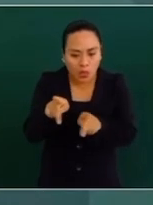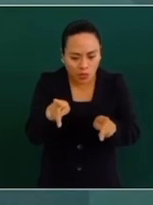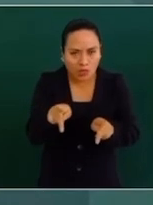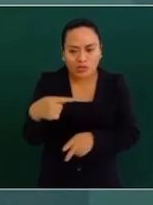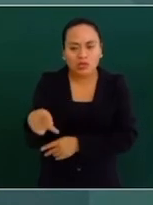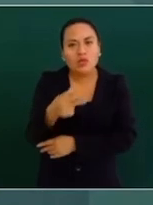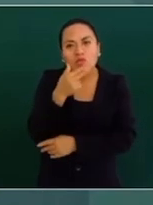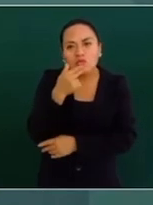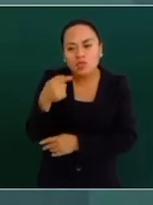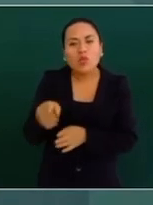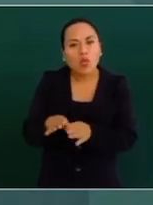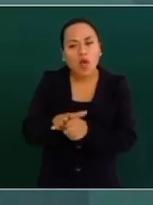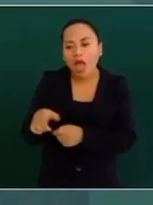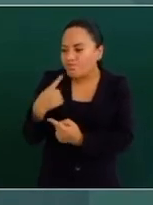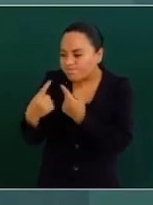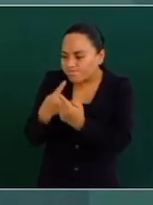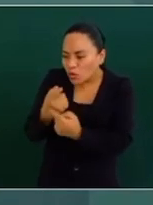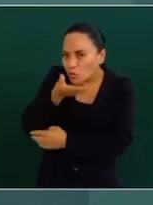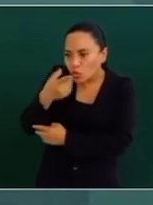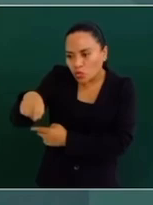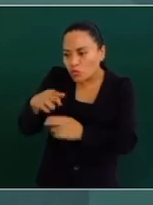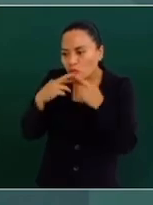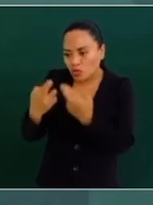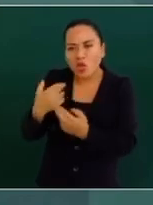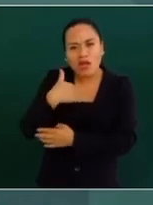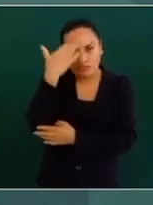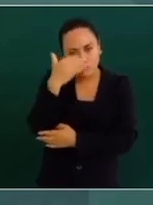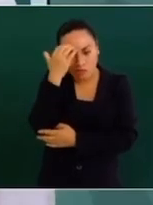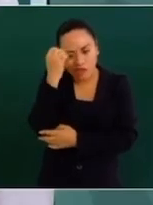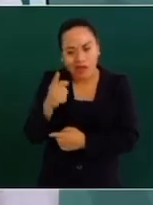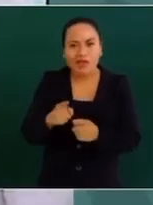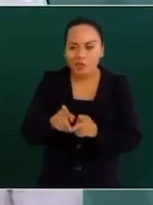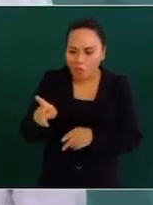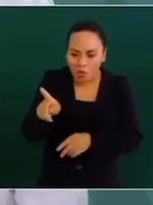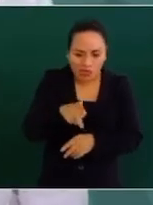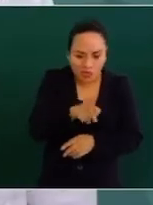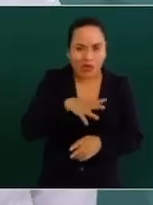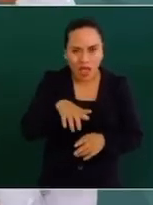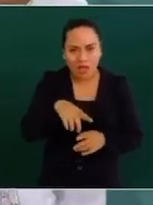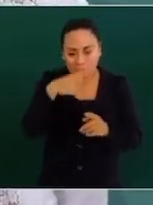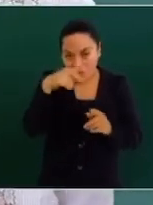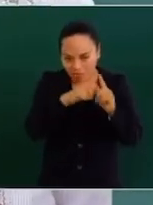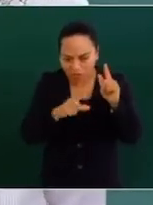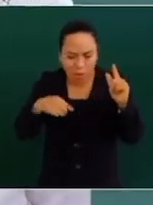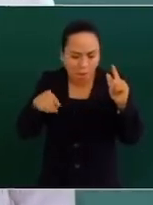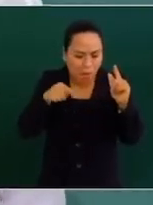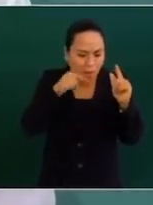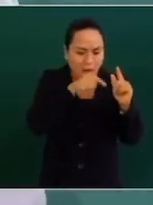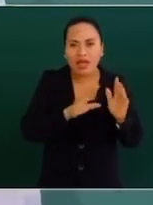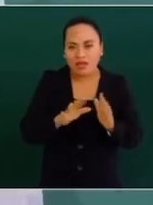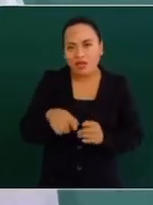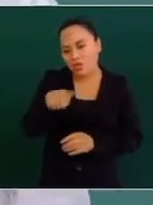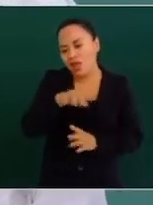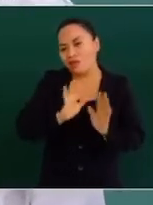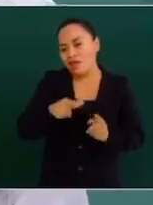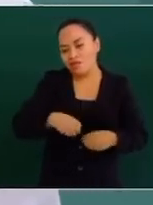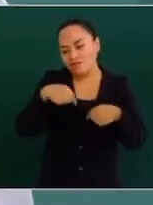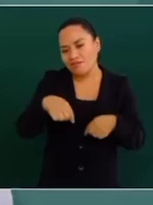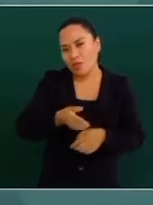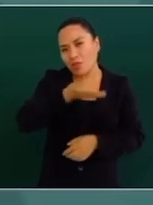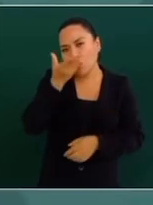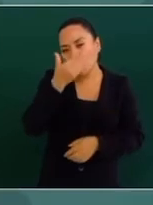Conozco todo el país, todos los municipios de México. Y es admirable, ustedes porque viven aquí, ya están acostumbrados